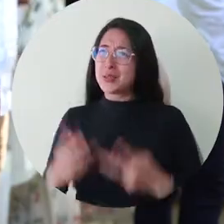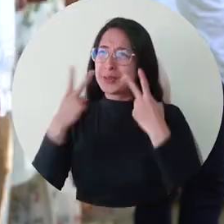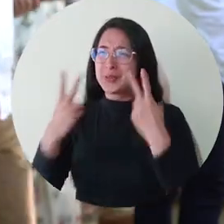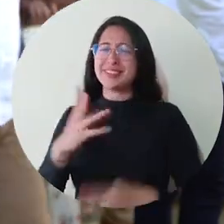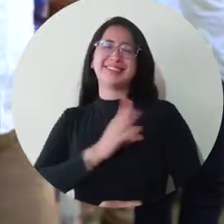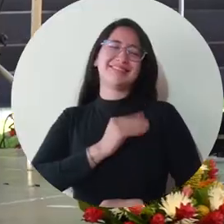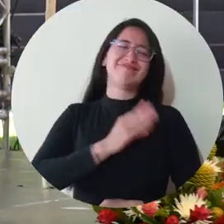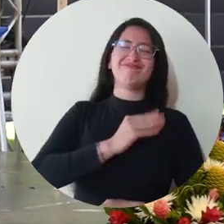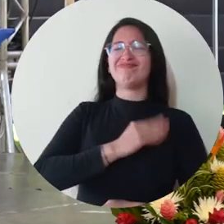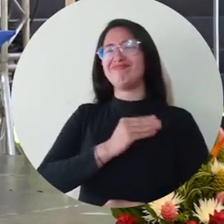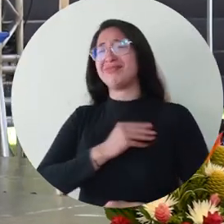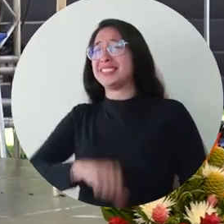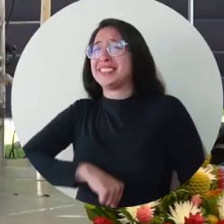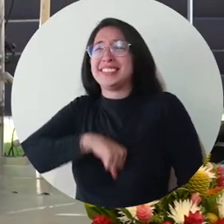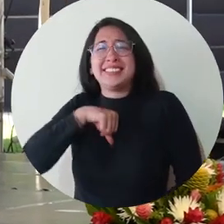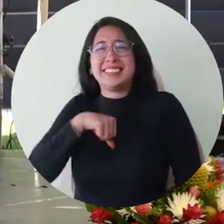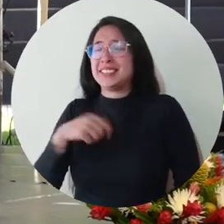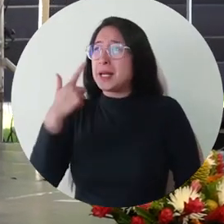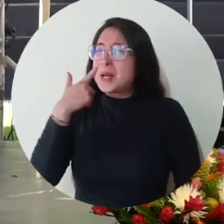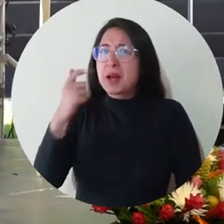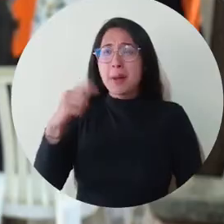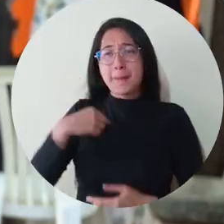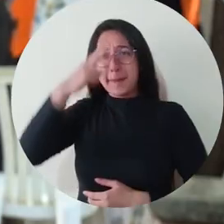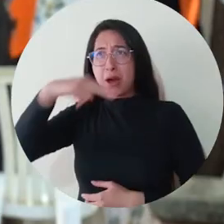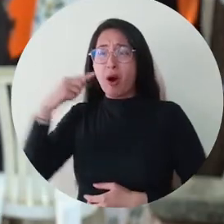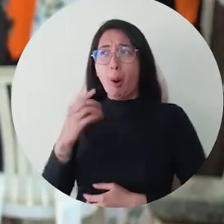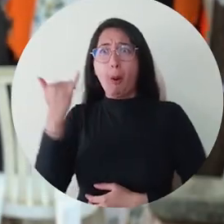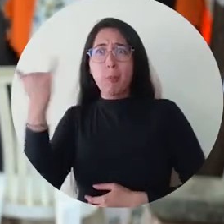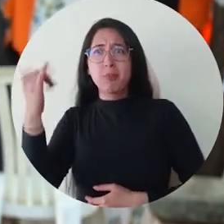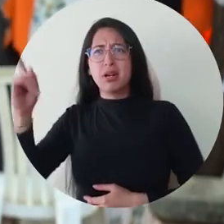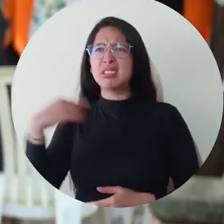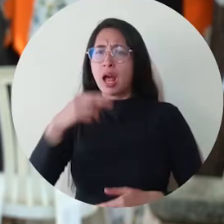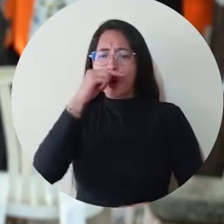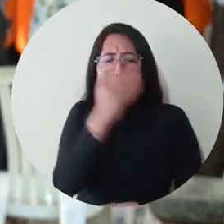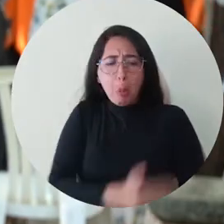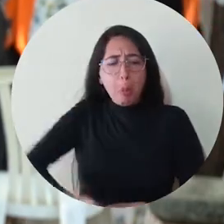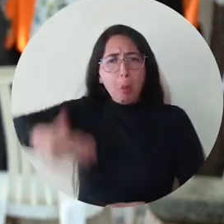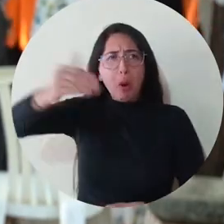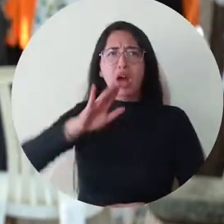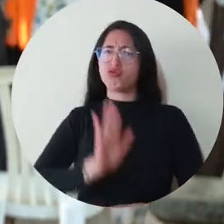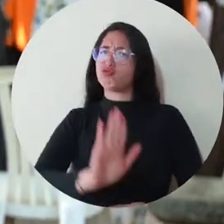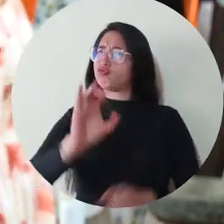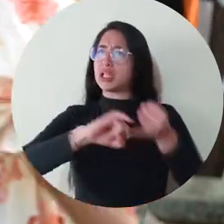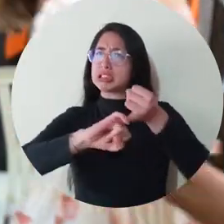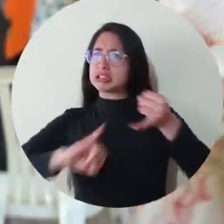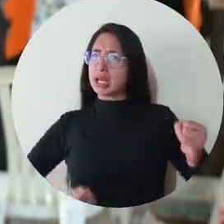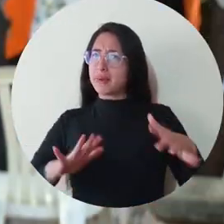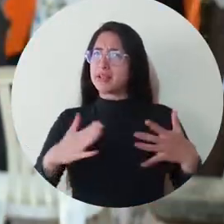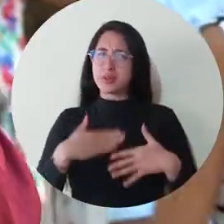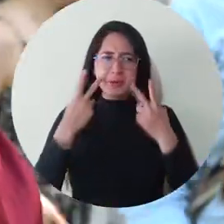Emocionada, emocionada, porque le fue muy bien allá, porque como le digo, desde pequeño él ha sido un niño muy